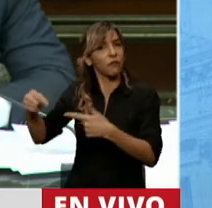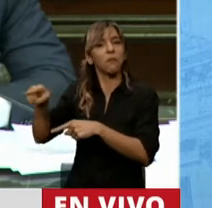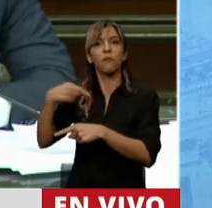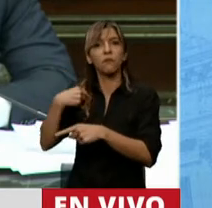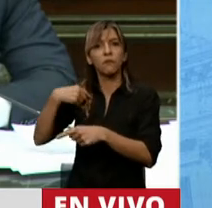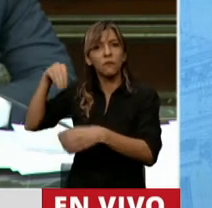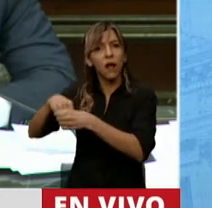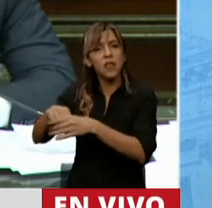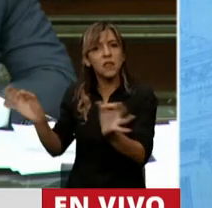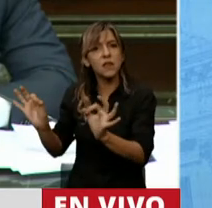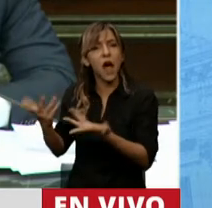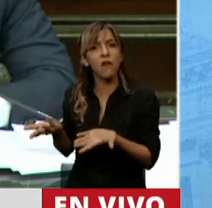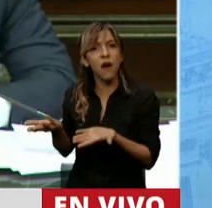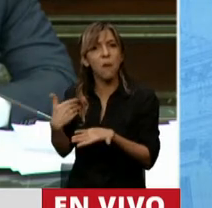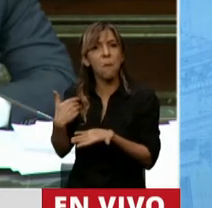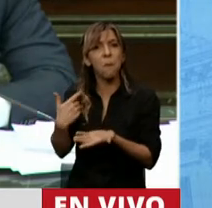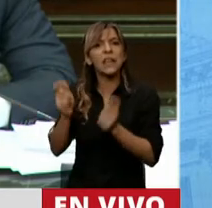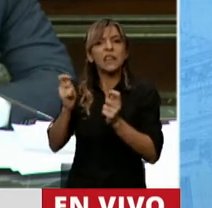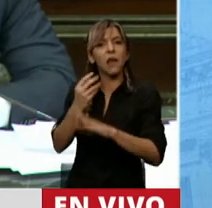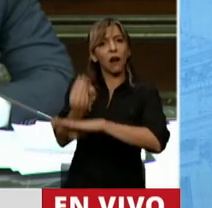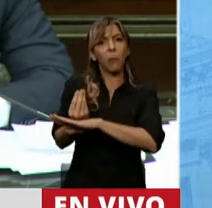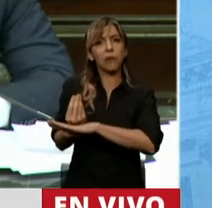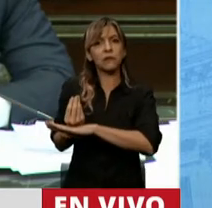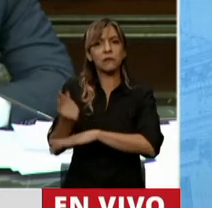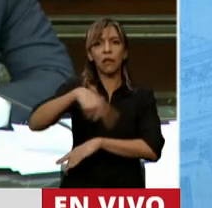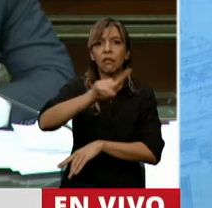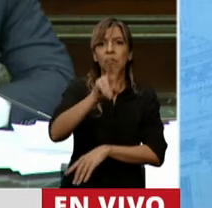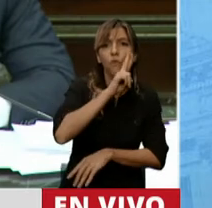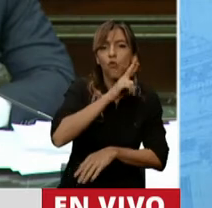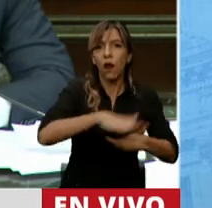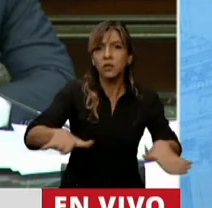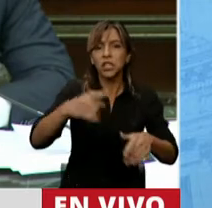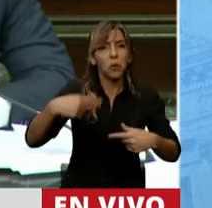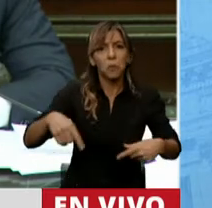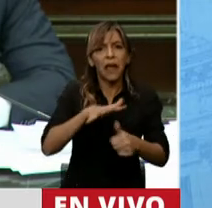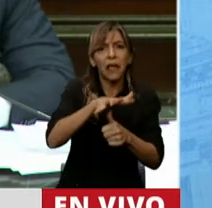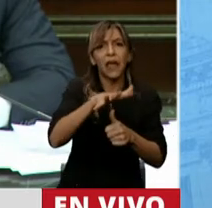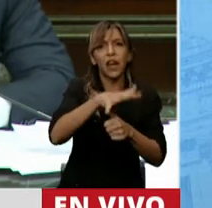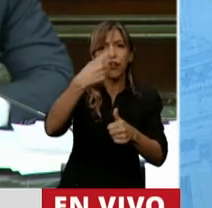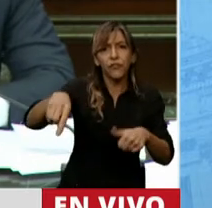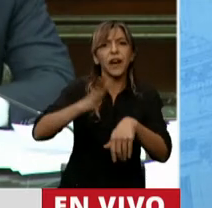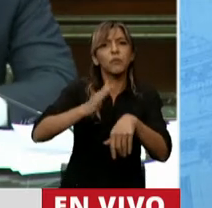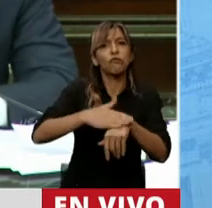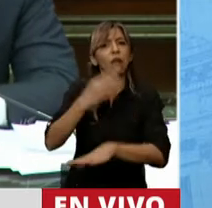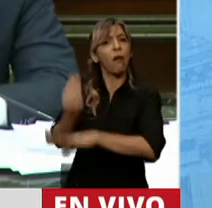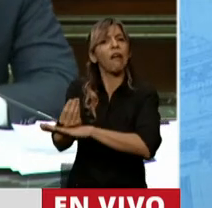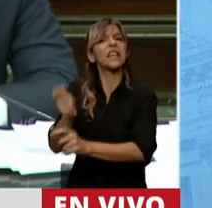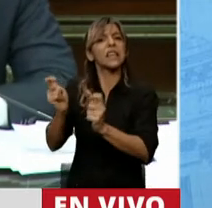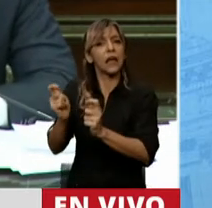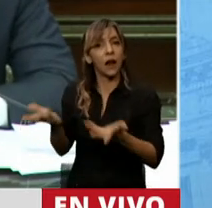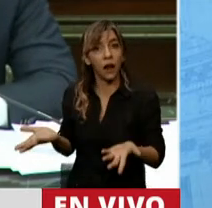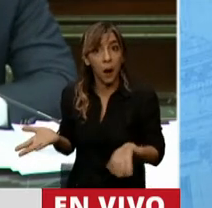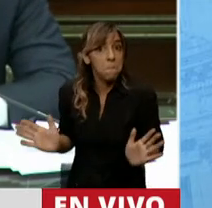interpreta sus necesidades y problemáticas específicas? Además, señor jefe de gabinete, ¿por qué